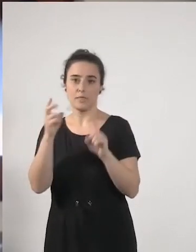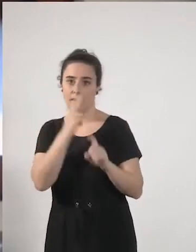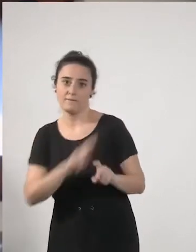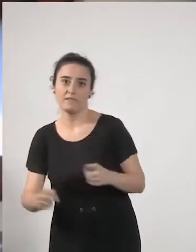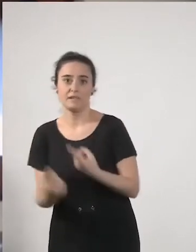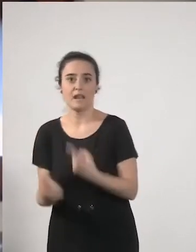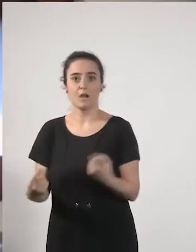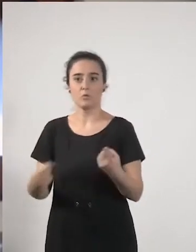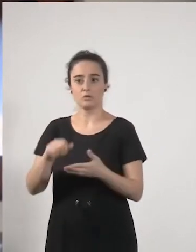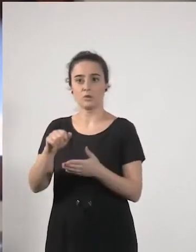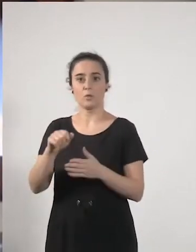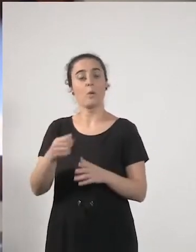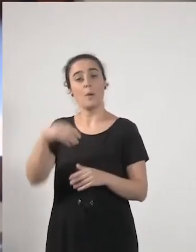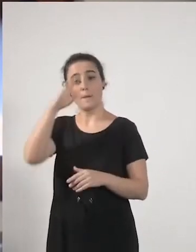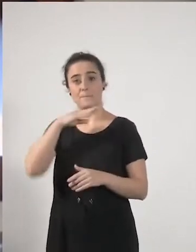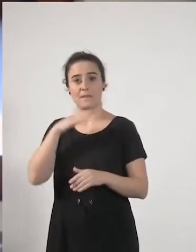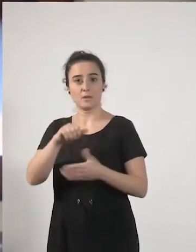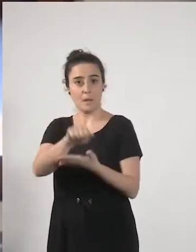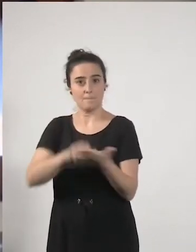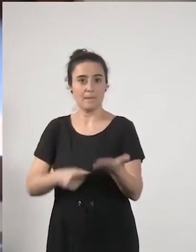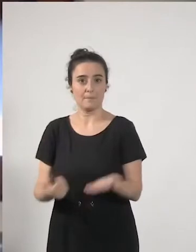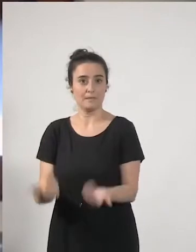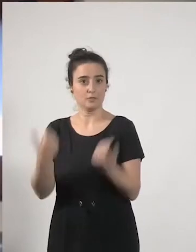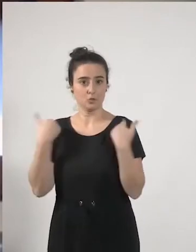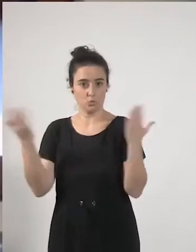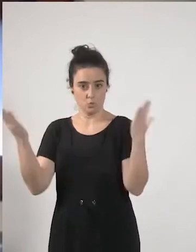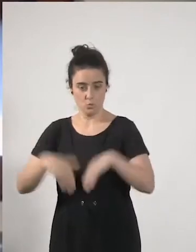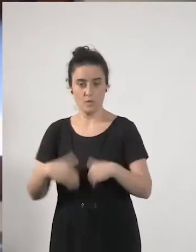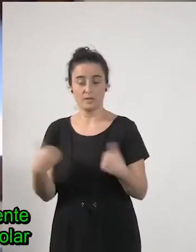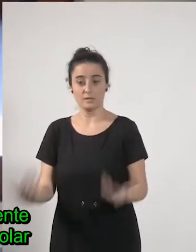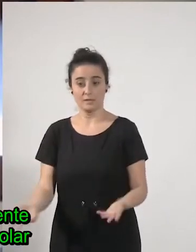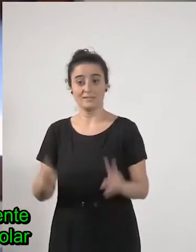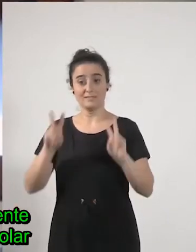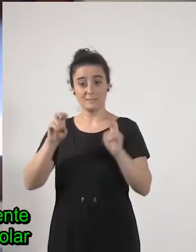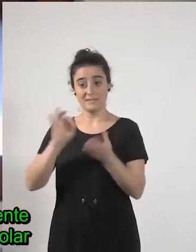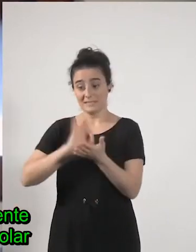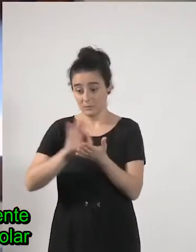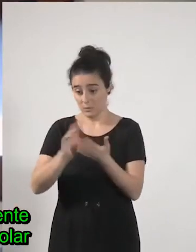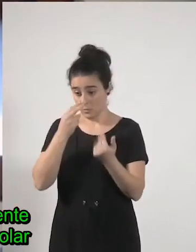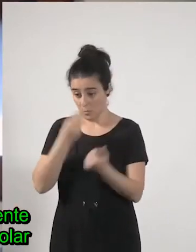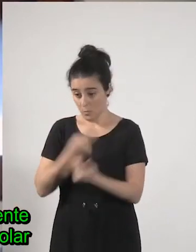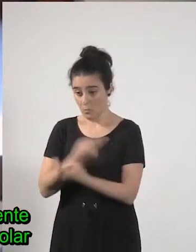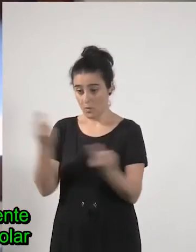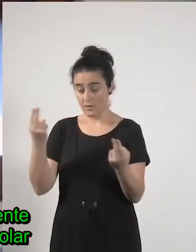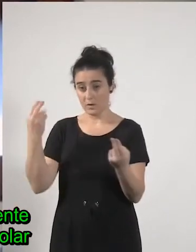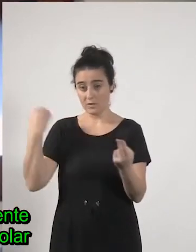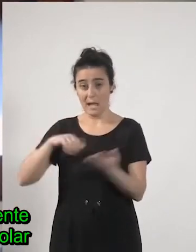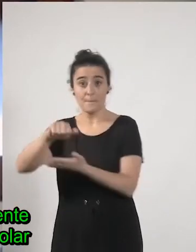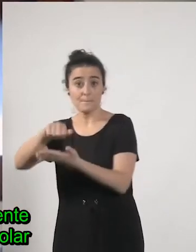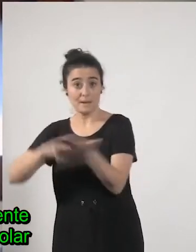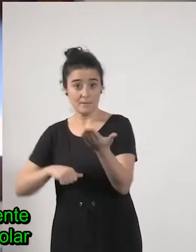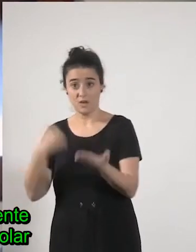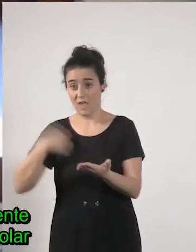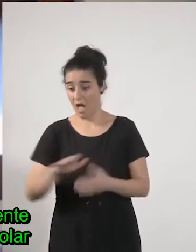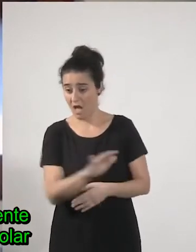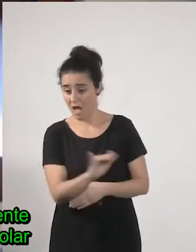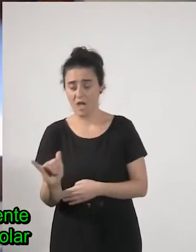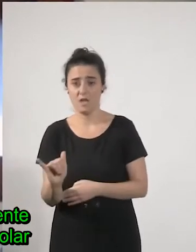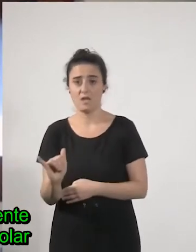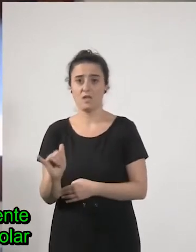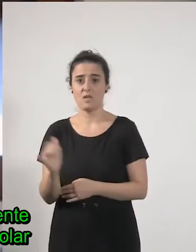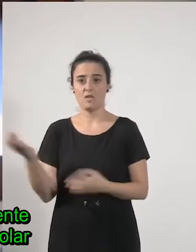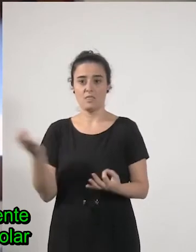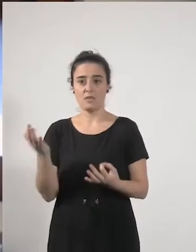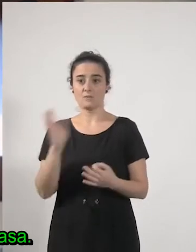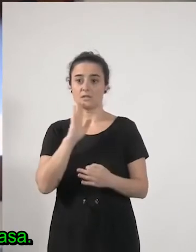y la universalización de los servicios públicos tenemos que oponernos absolutamente a la prestación